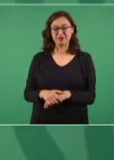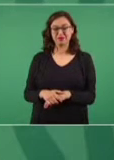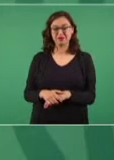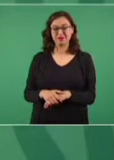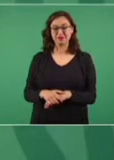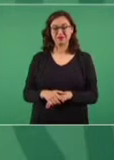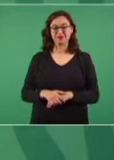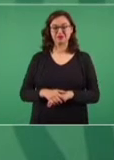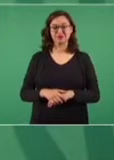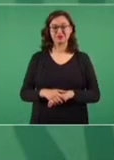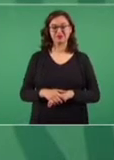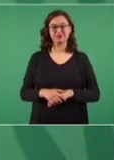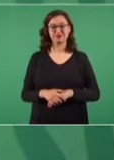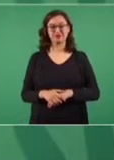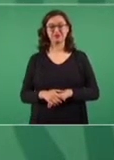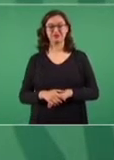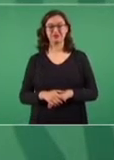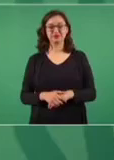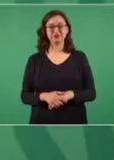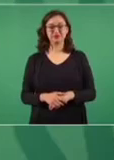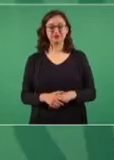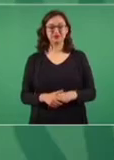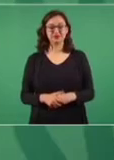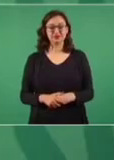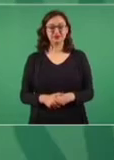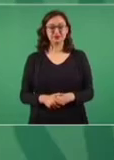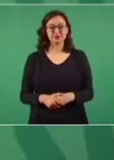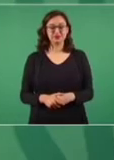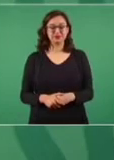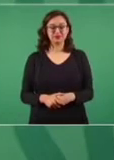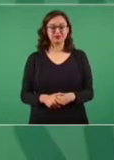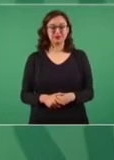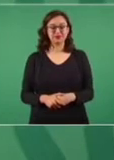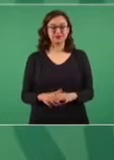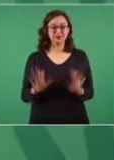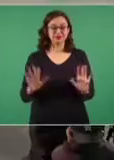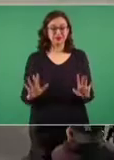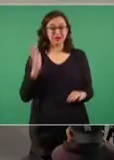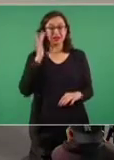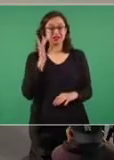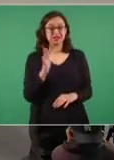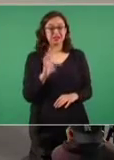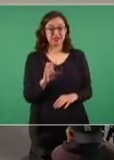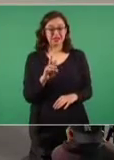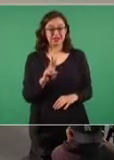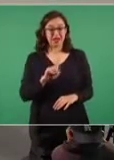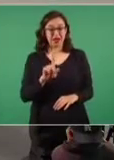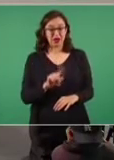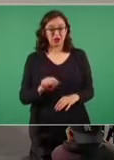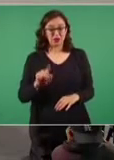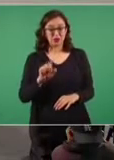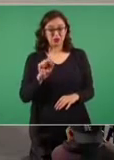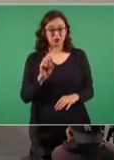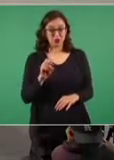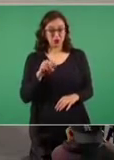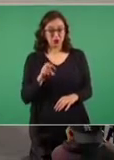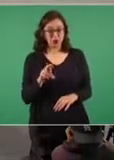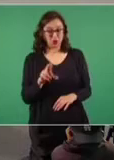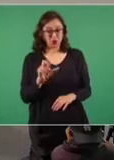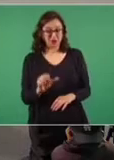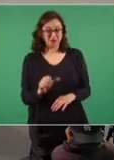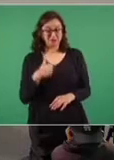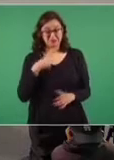Pues los más pequeñitos. ¿Dónde? Había dicho Santa Cruz de Sonora, pero por ahí andan también entre